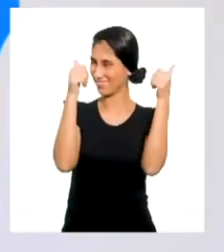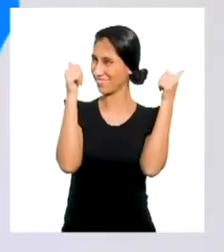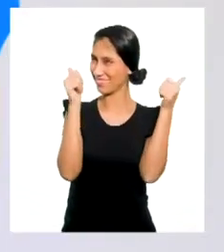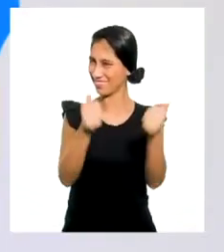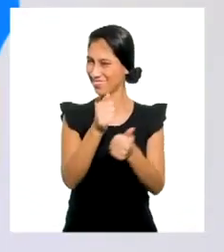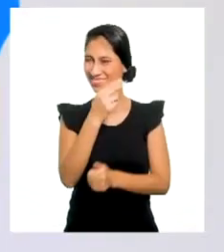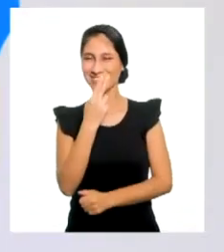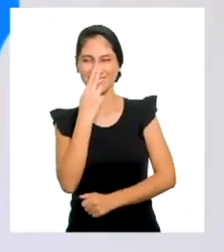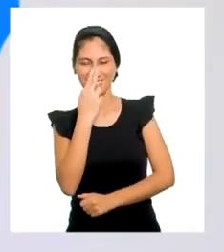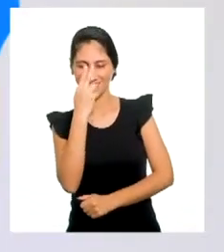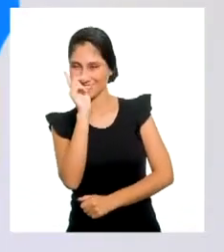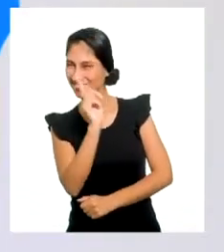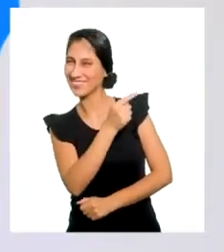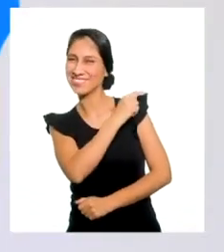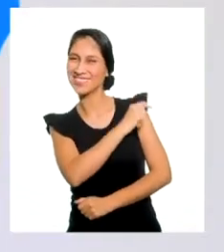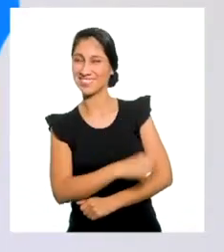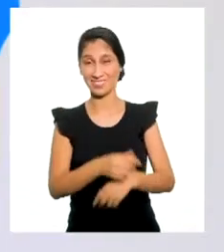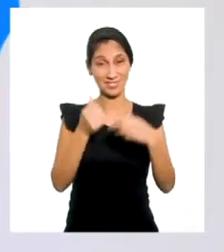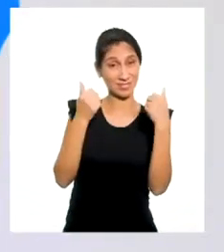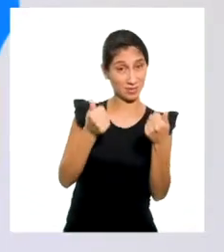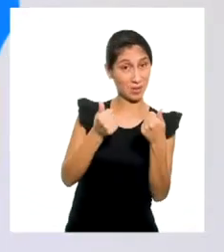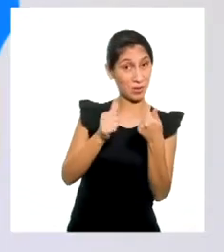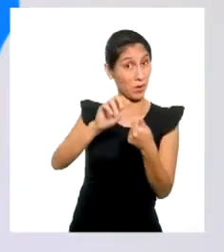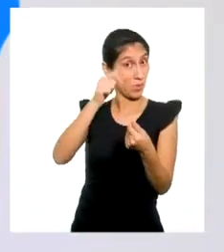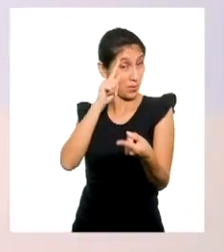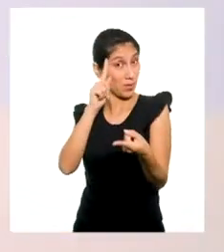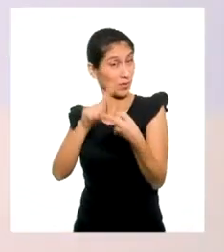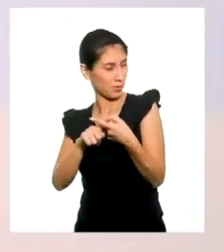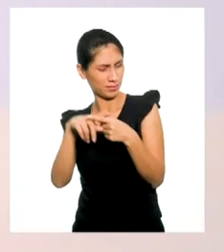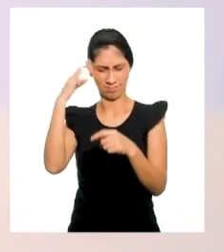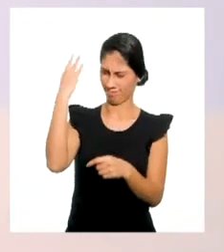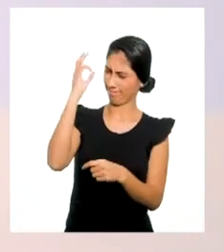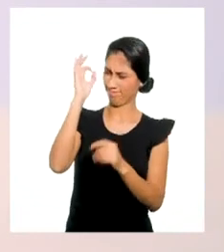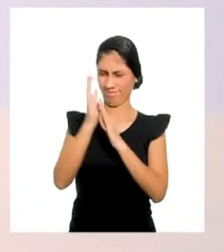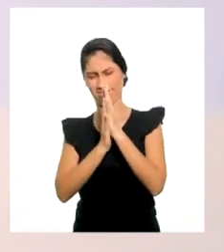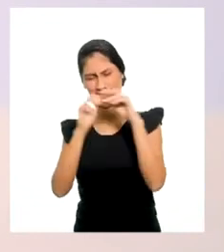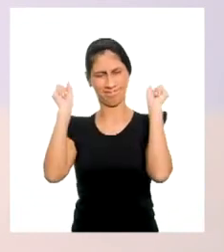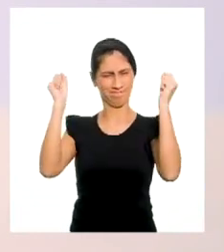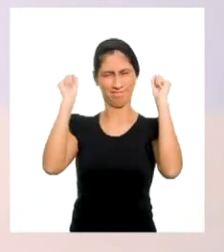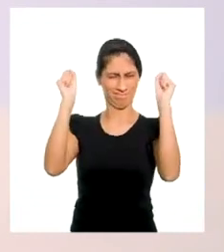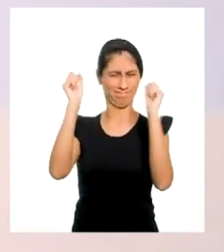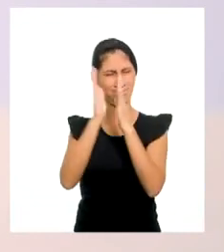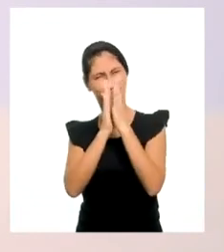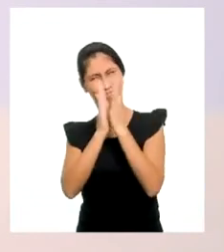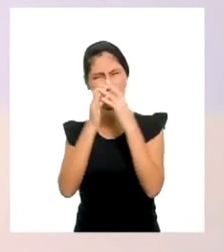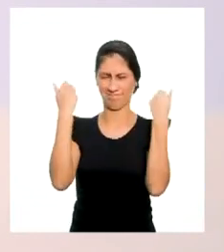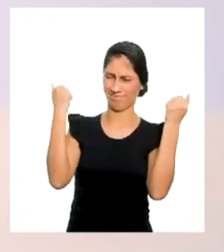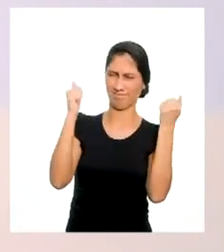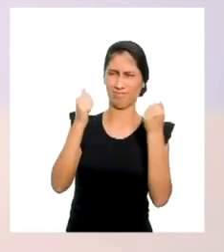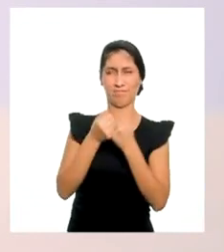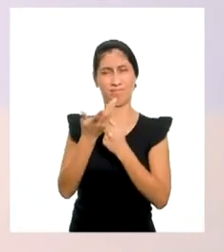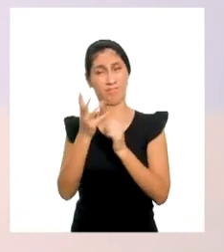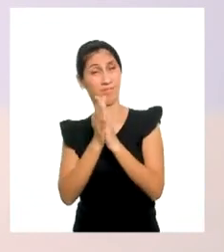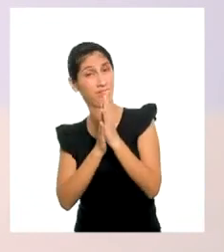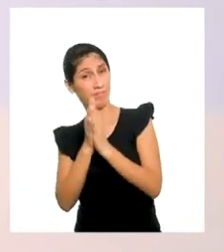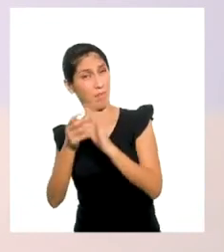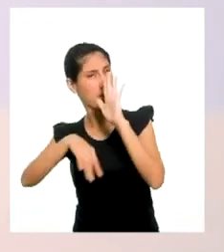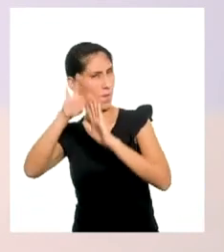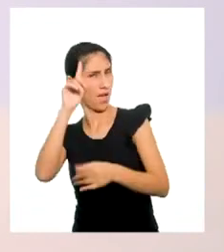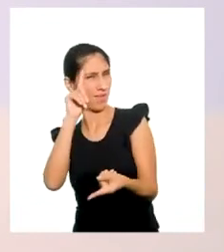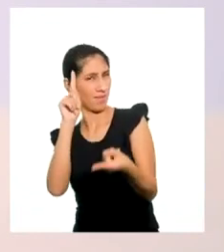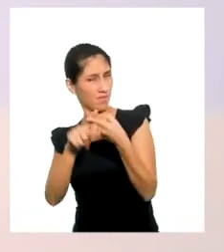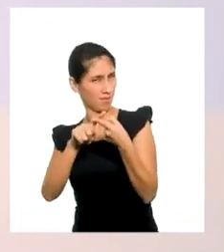¡Excelente, tocino! ¿Listo para otro reto? ¡Siempre listo! ¡Que vengan más retos!